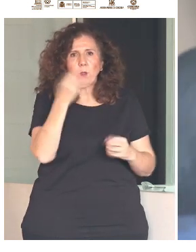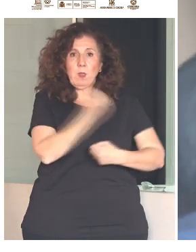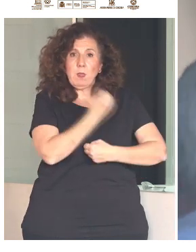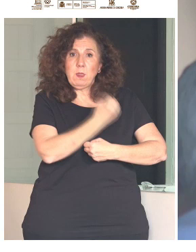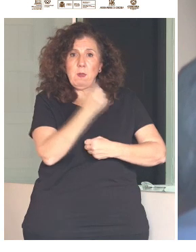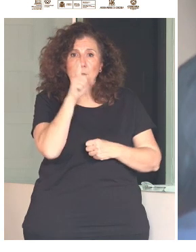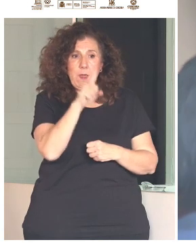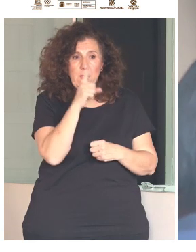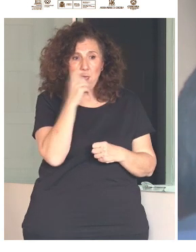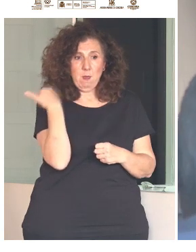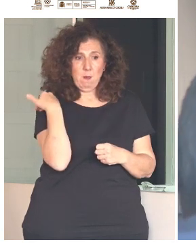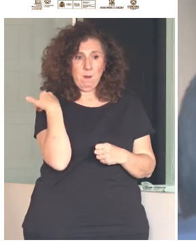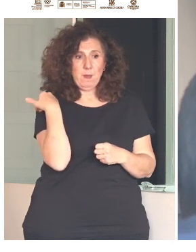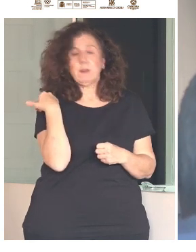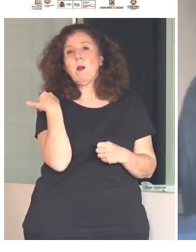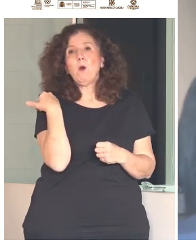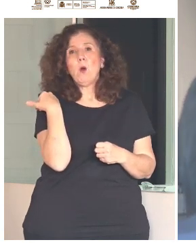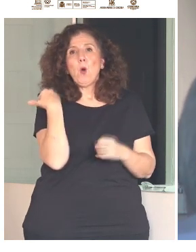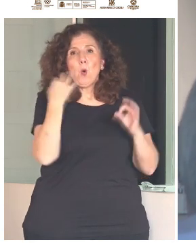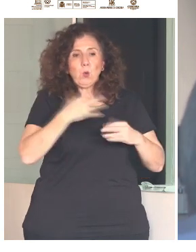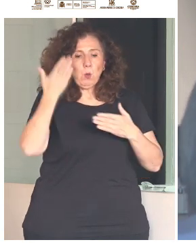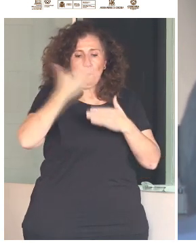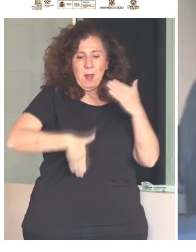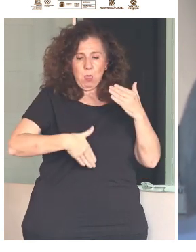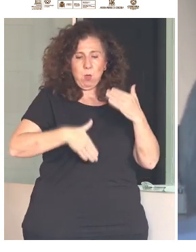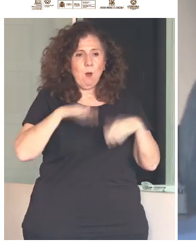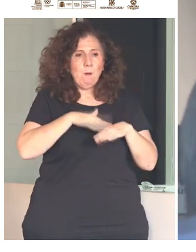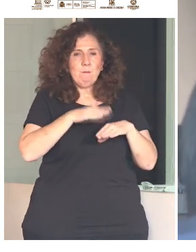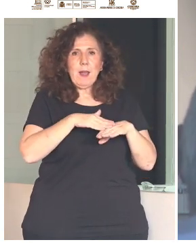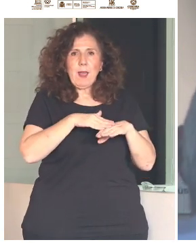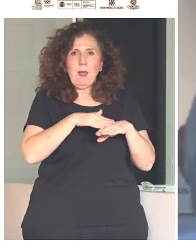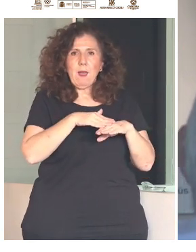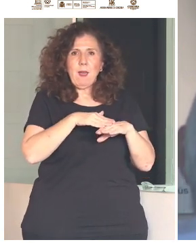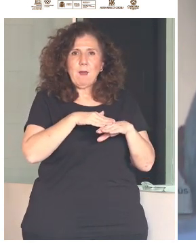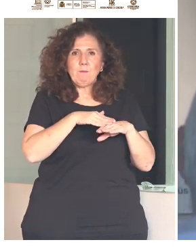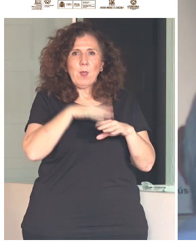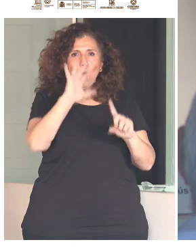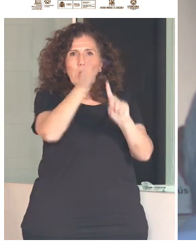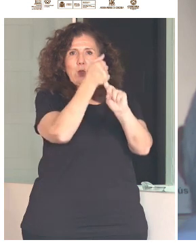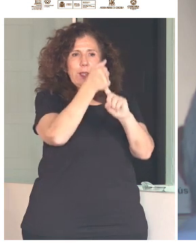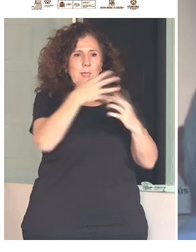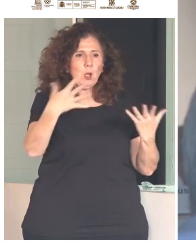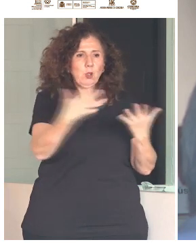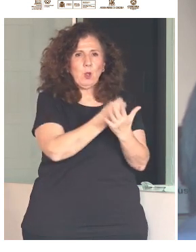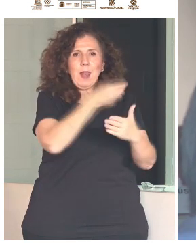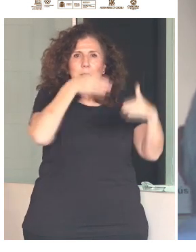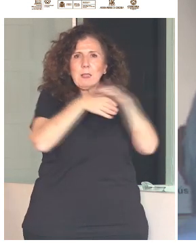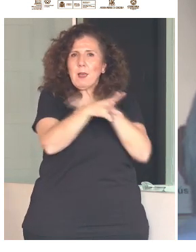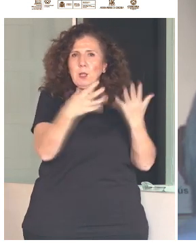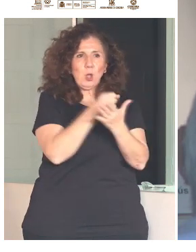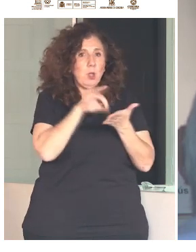límite legal temporal para alcanzar la accesibilidad universal en todos los entornos, productos y servicios.